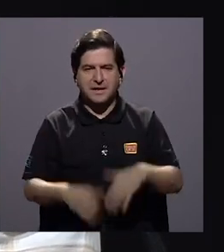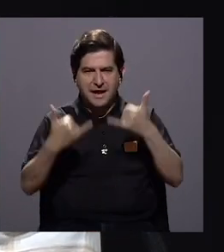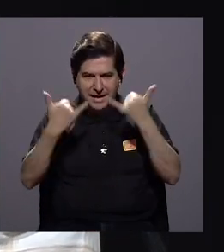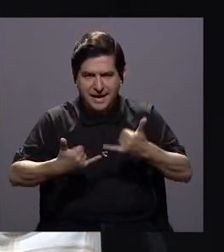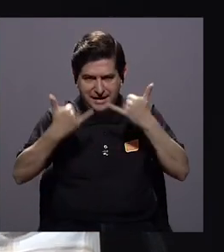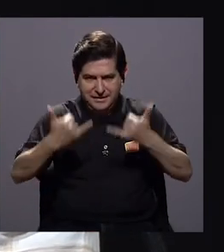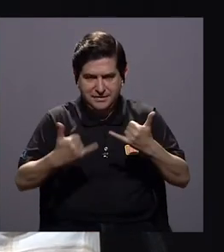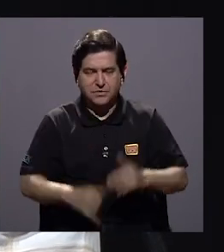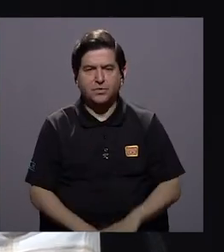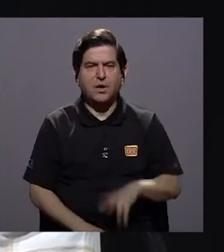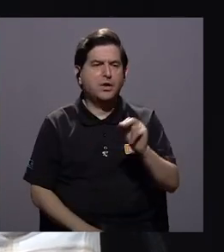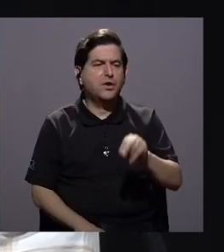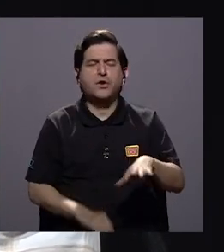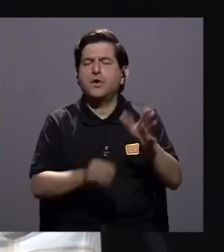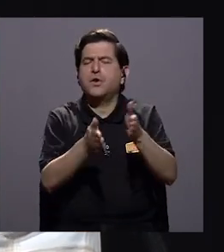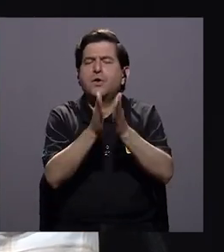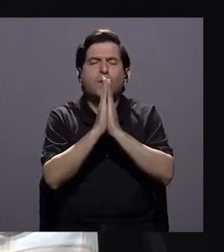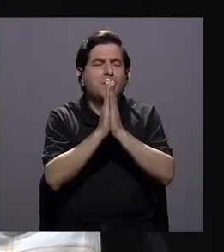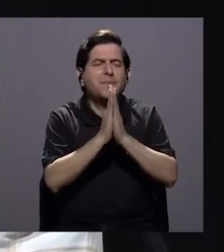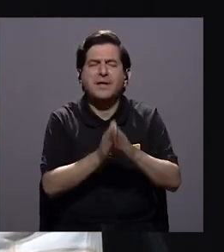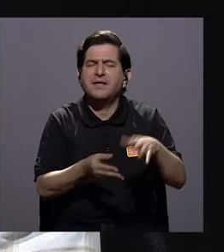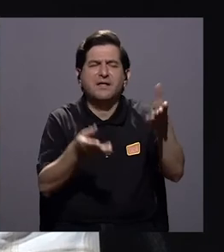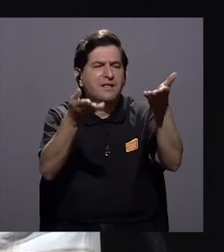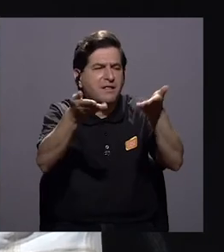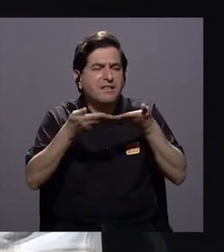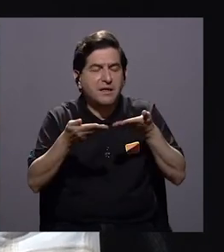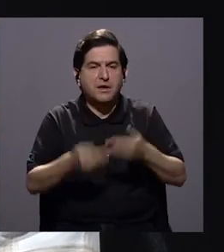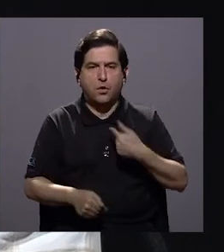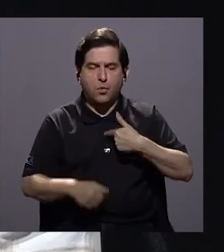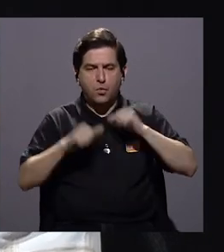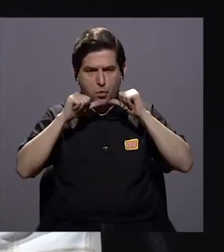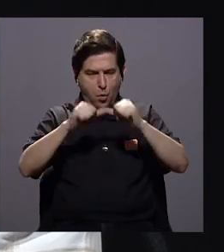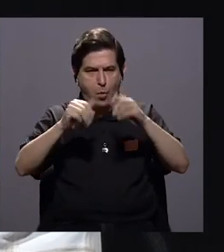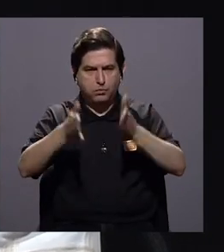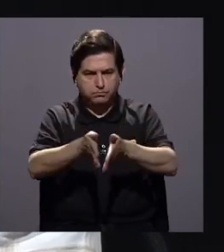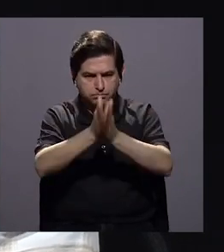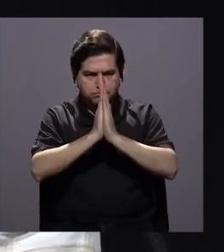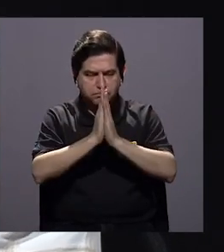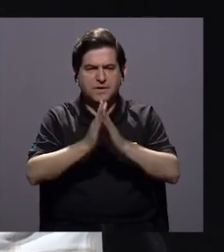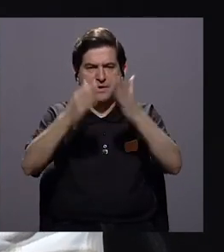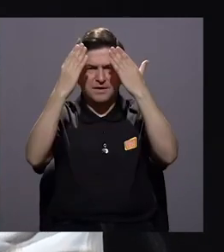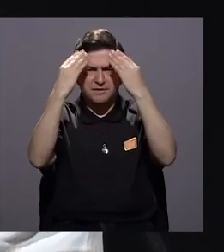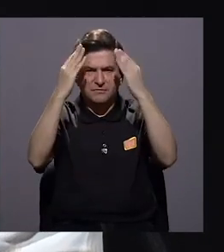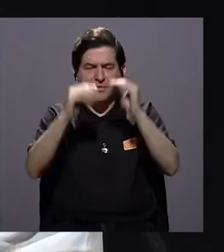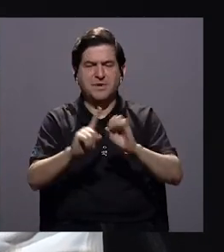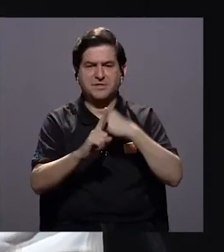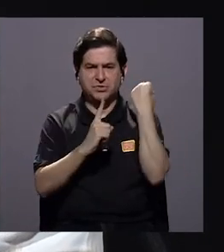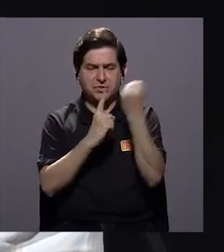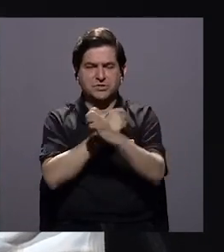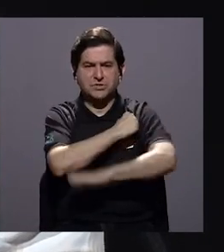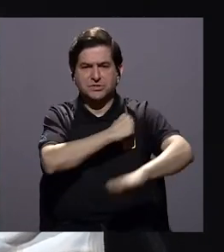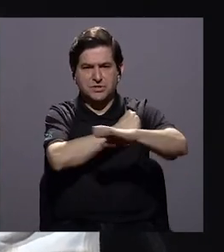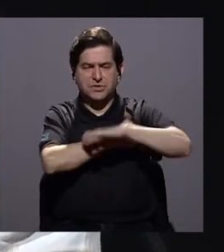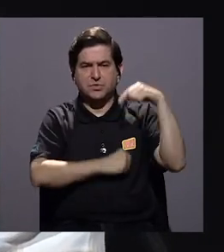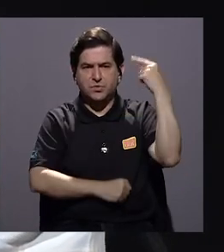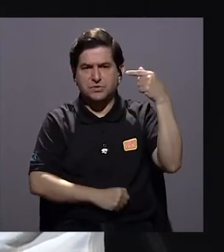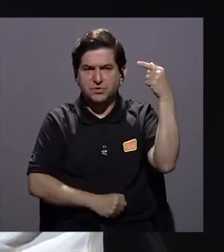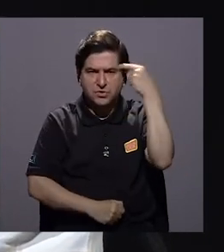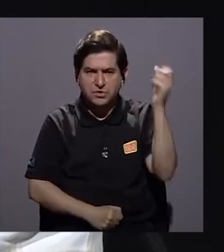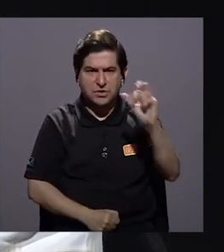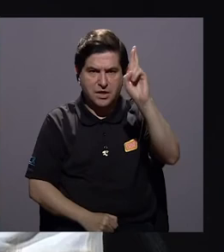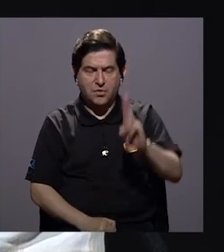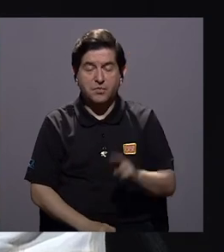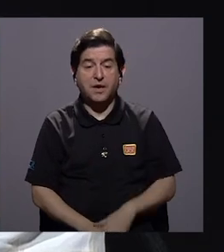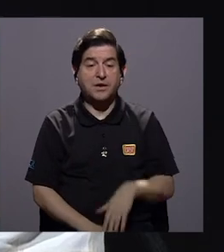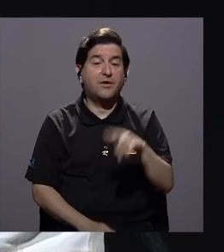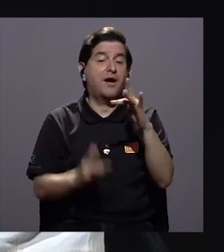para no pedir ese copy-paste sino ir midiendo permanentemente qué está pasando con el Estado de Rica. Y ahí están los vacíos que